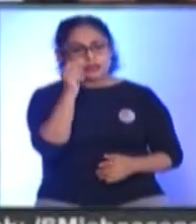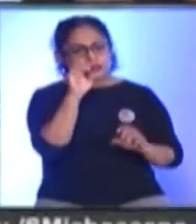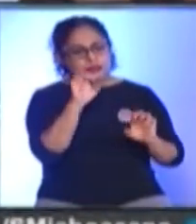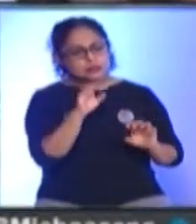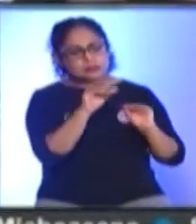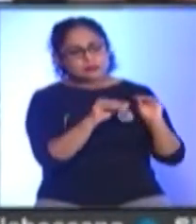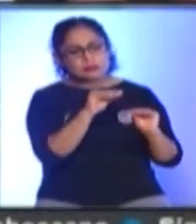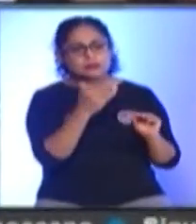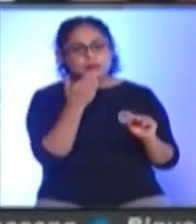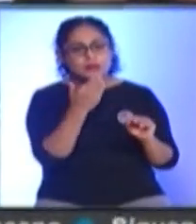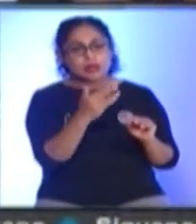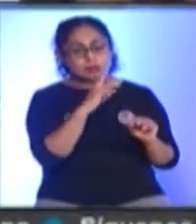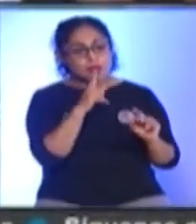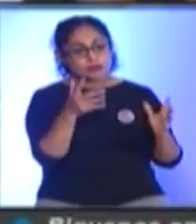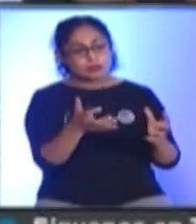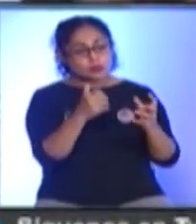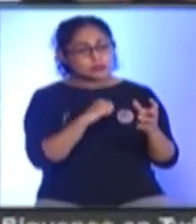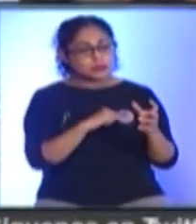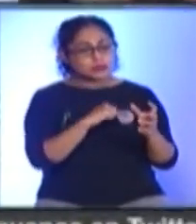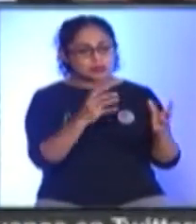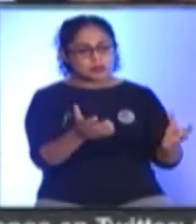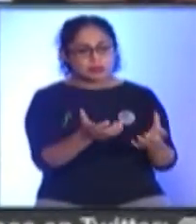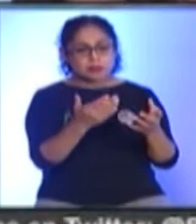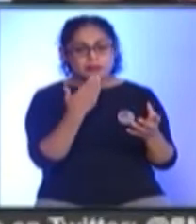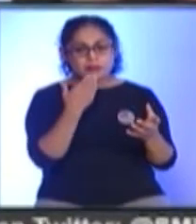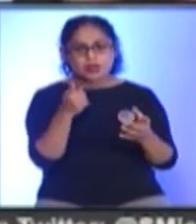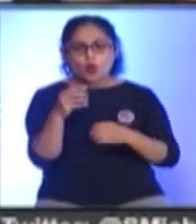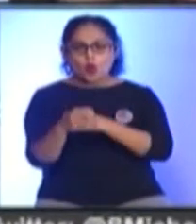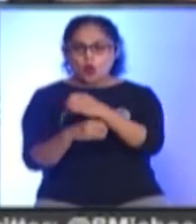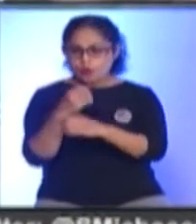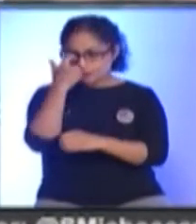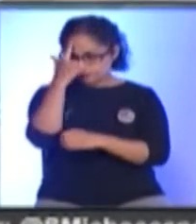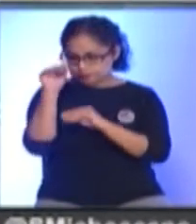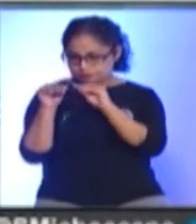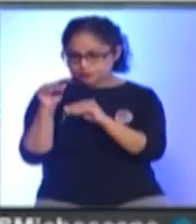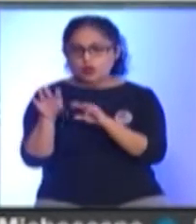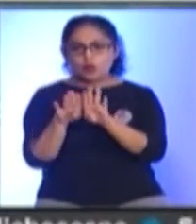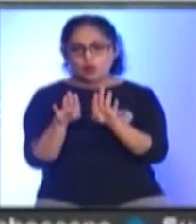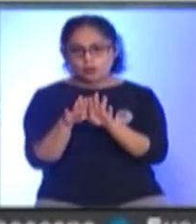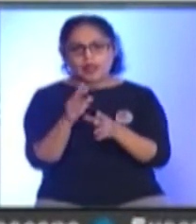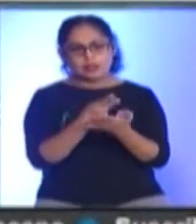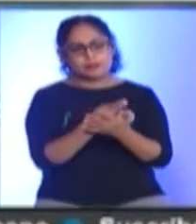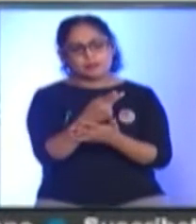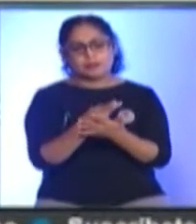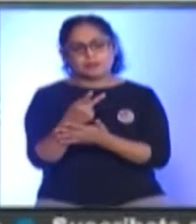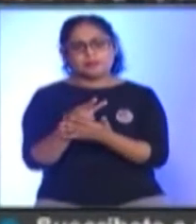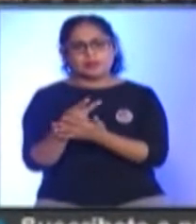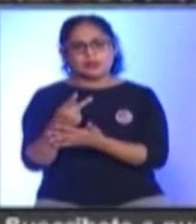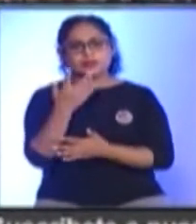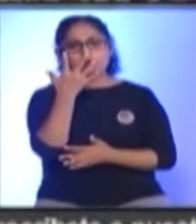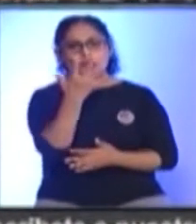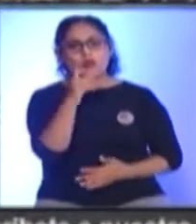Mejor pieza De rescate Antigua Y mejor obra En diseño Además de 13 premios Únicos Por categoría Y cinco menciones